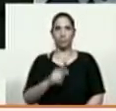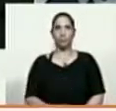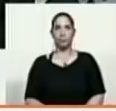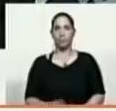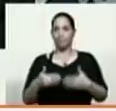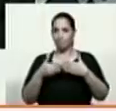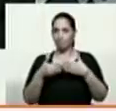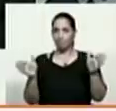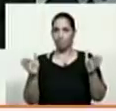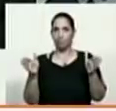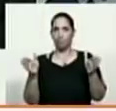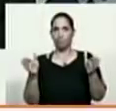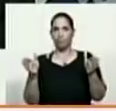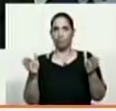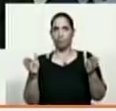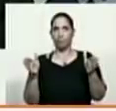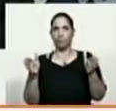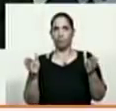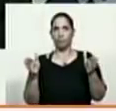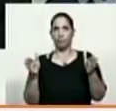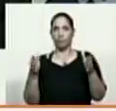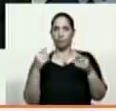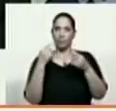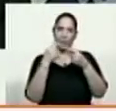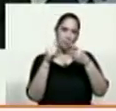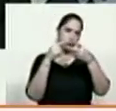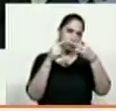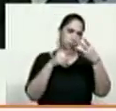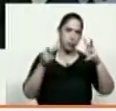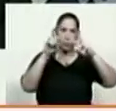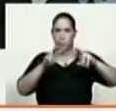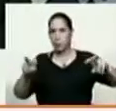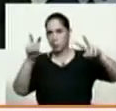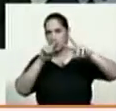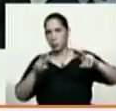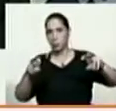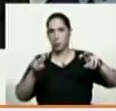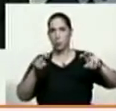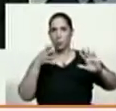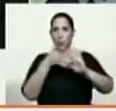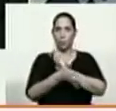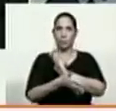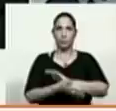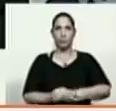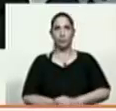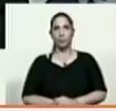apertura de una serie de investigaciones correspondientes a